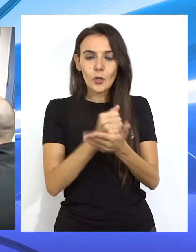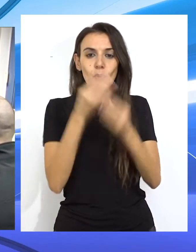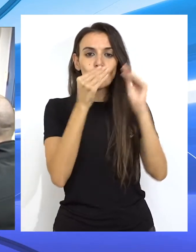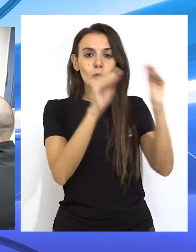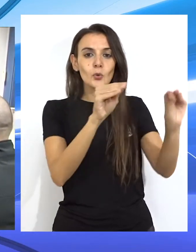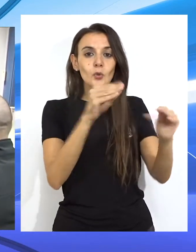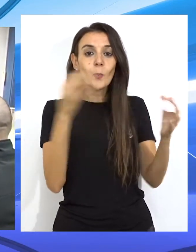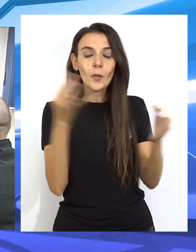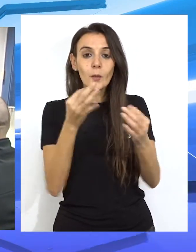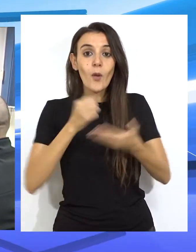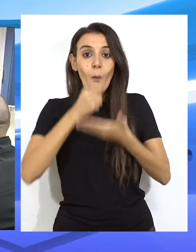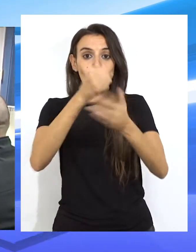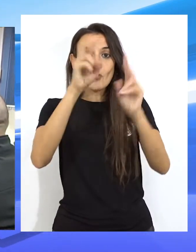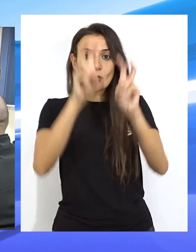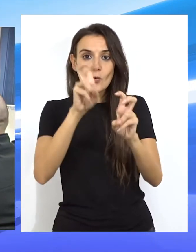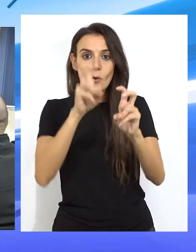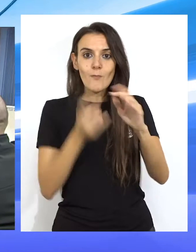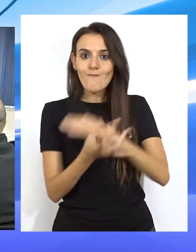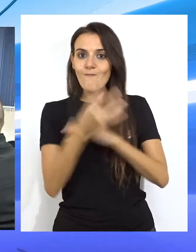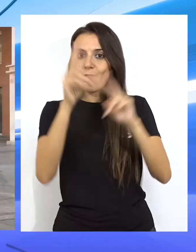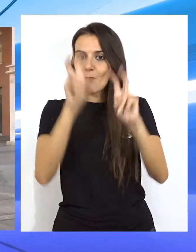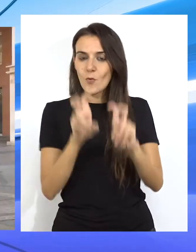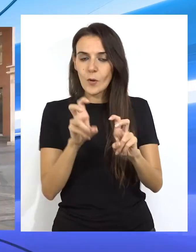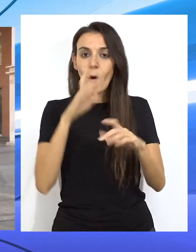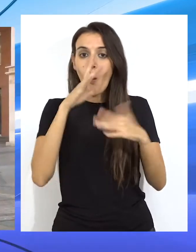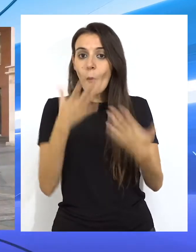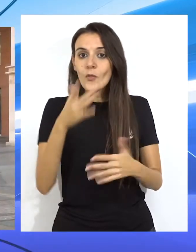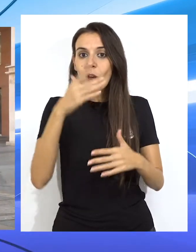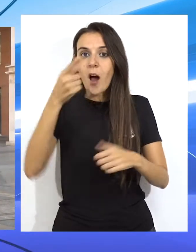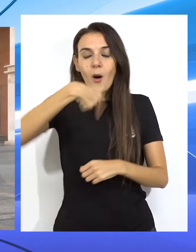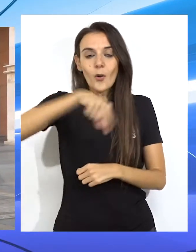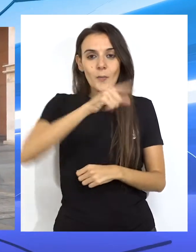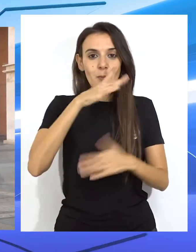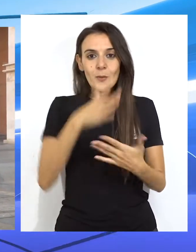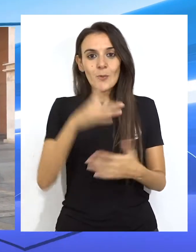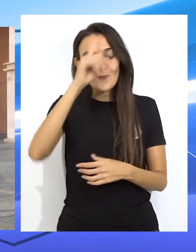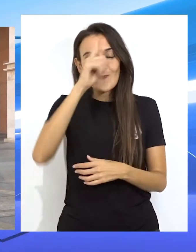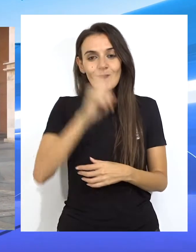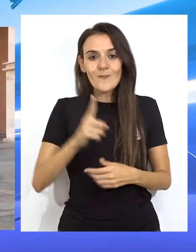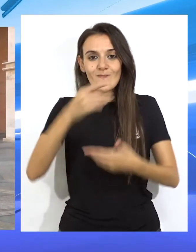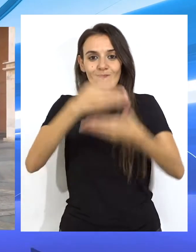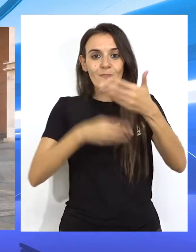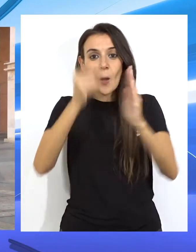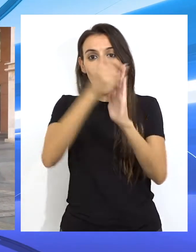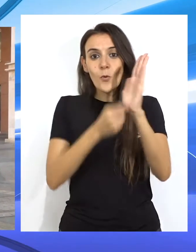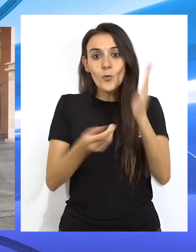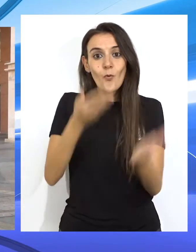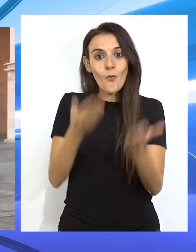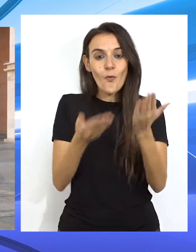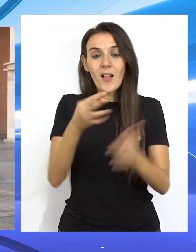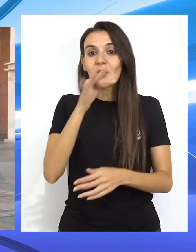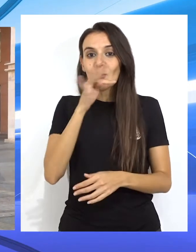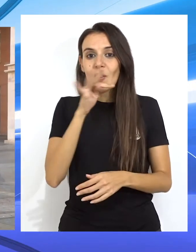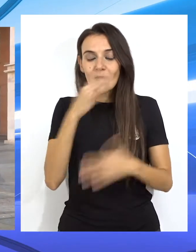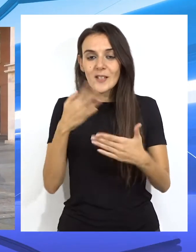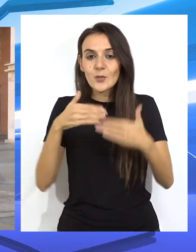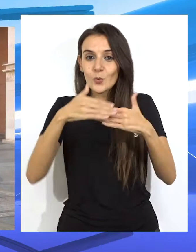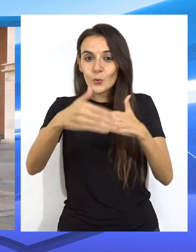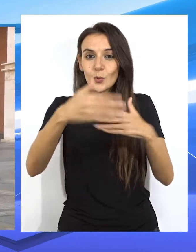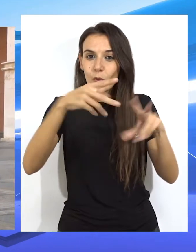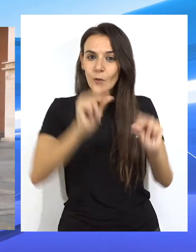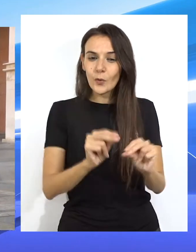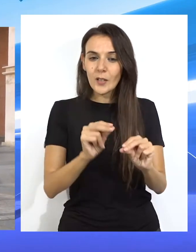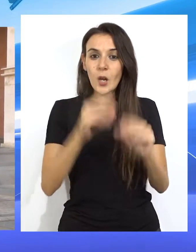sustituida por una nueva que tenga mayor operatividad. Pues porque todavía no se ha terminado de baremar y si se terminara, hay